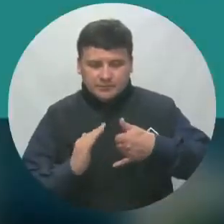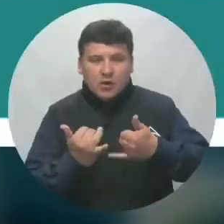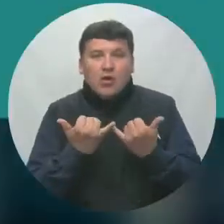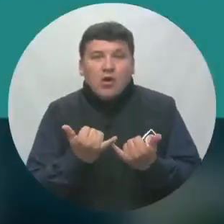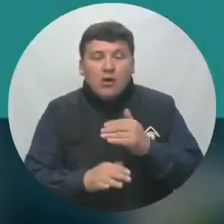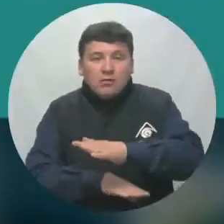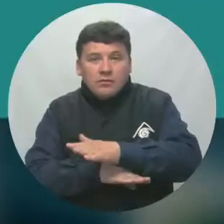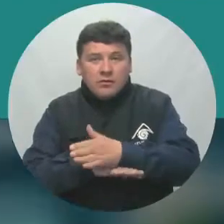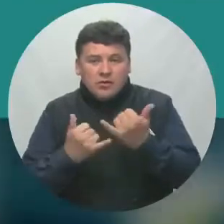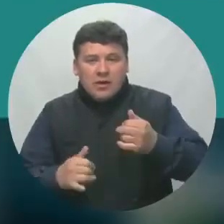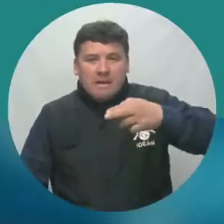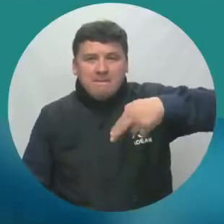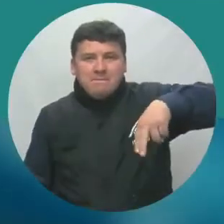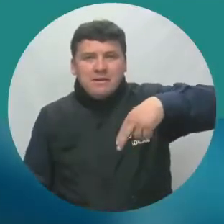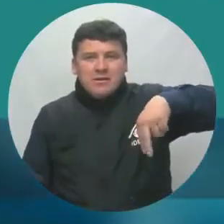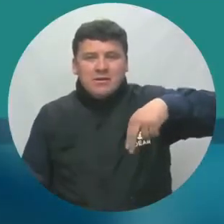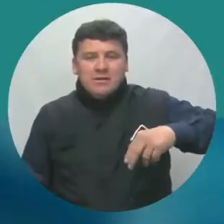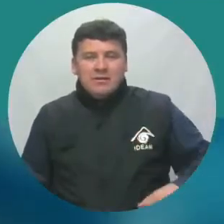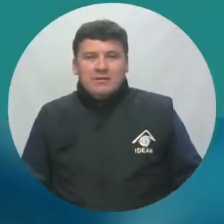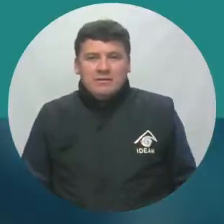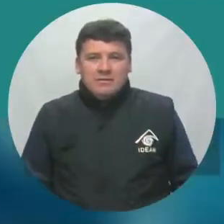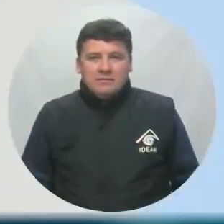de la tarde del miércoles.